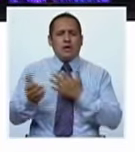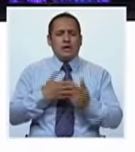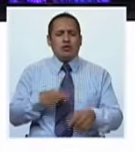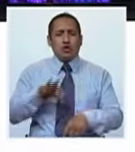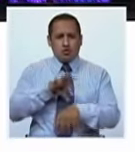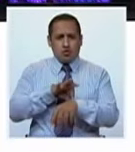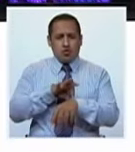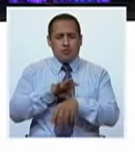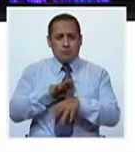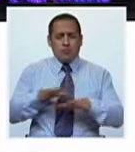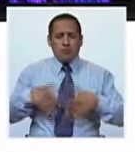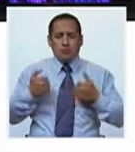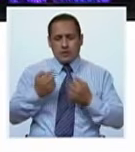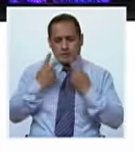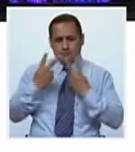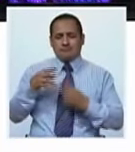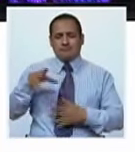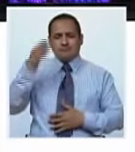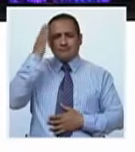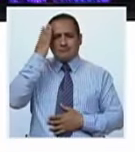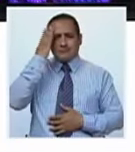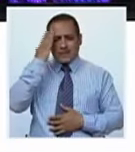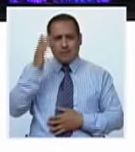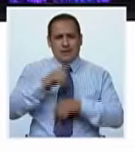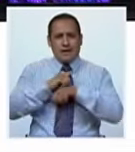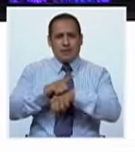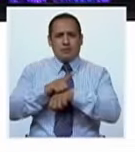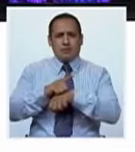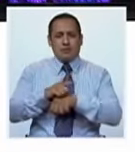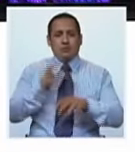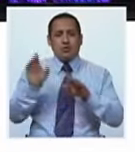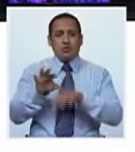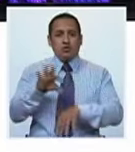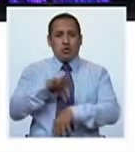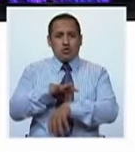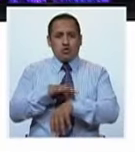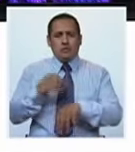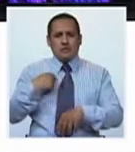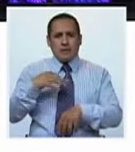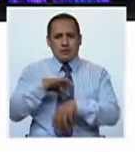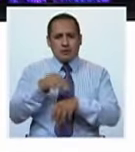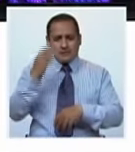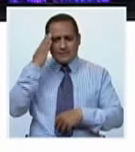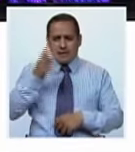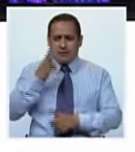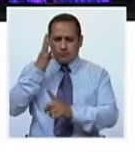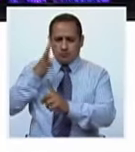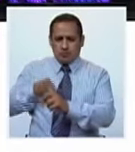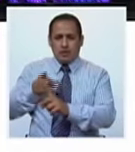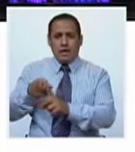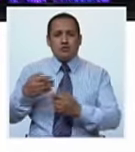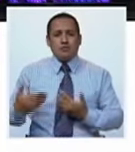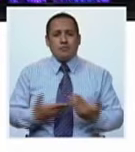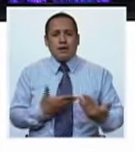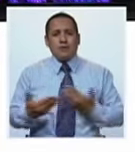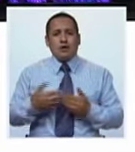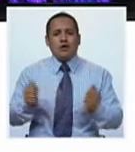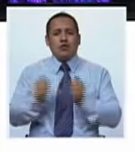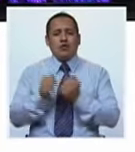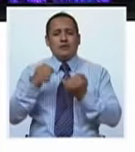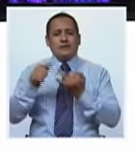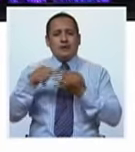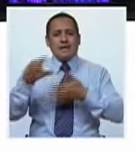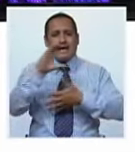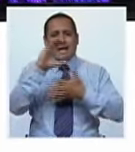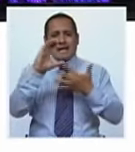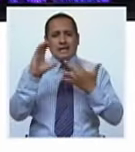realidad cualquier médico pueda reconocerlo de inmediato. O sea, clínicamente el médico va a decir, este es un bebé con